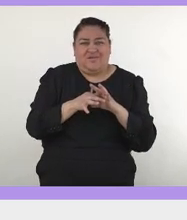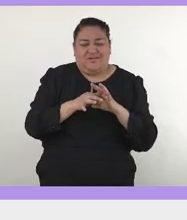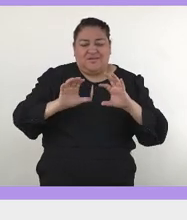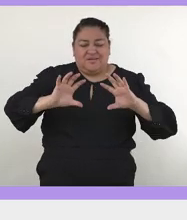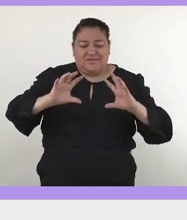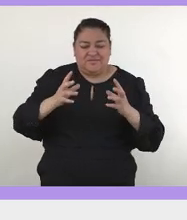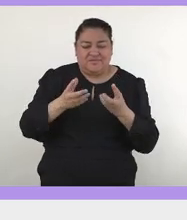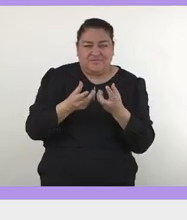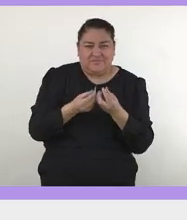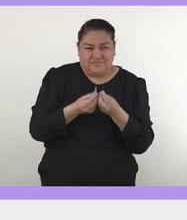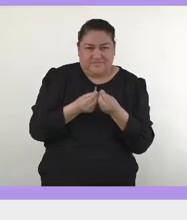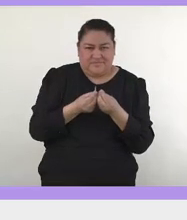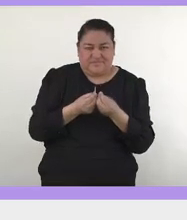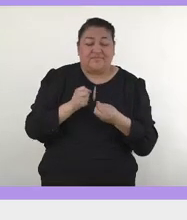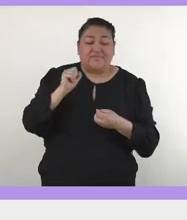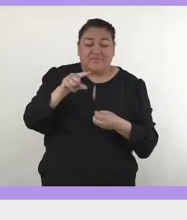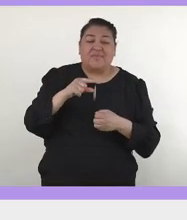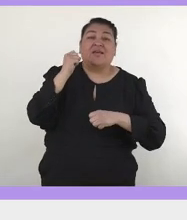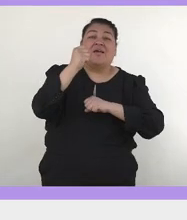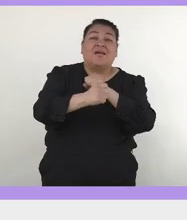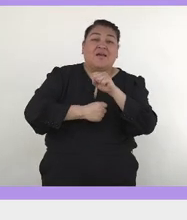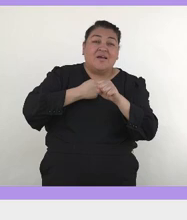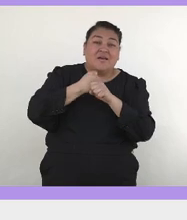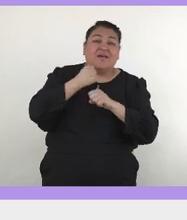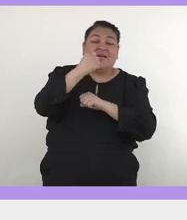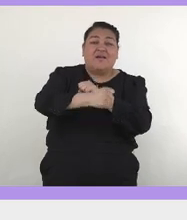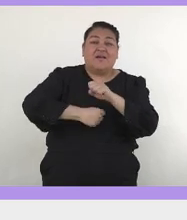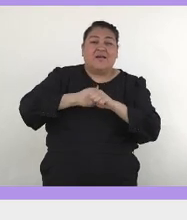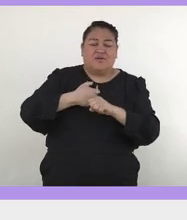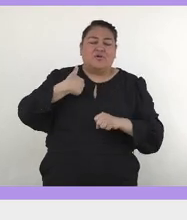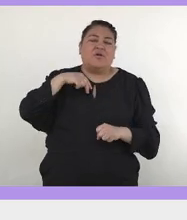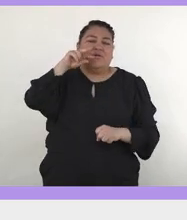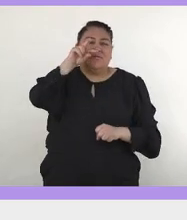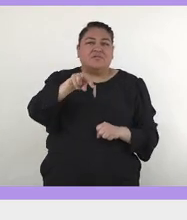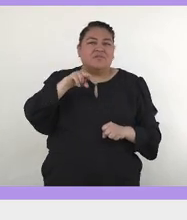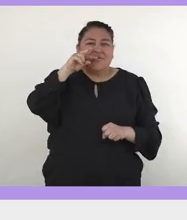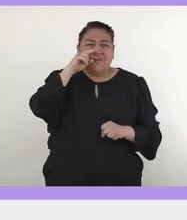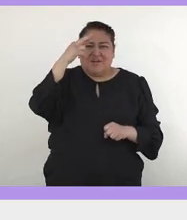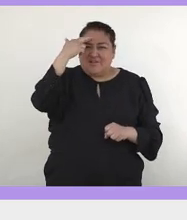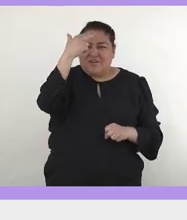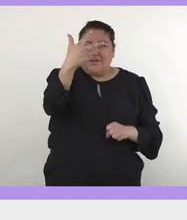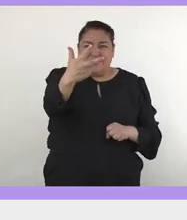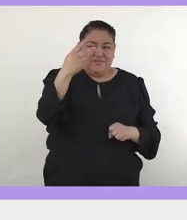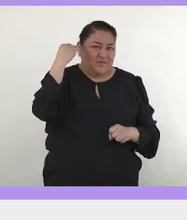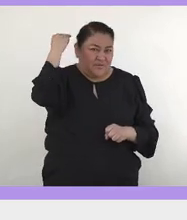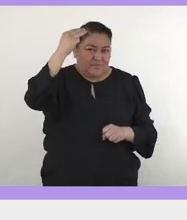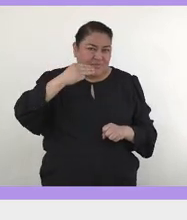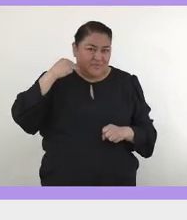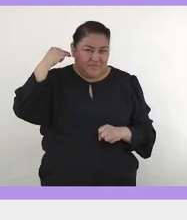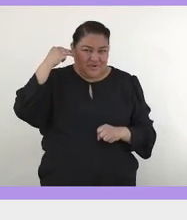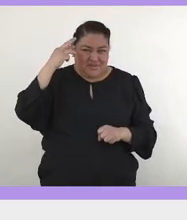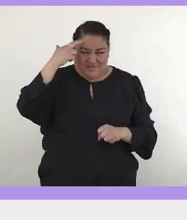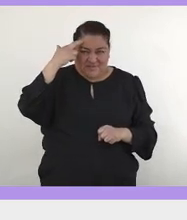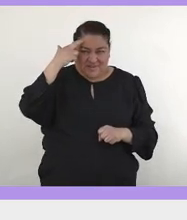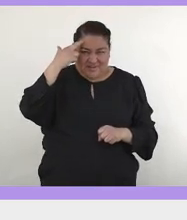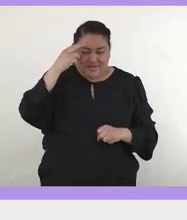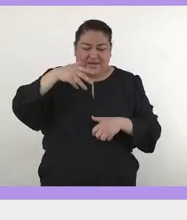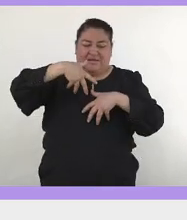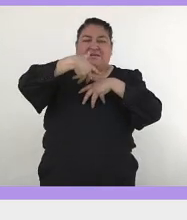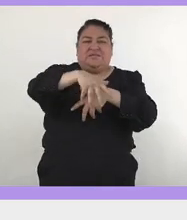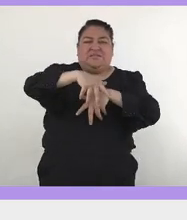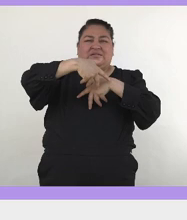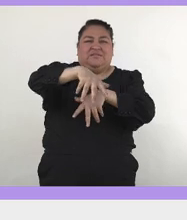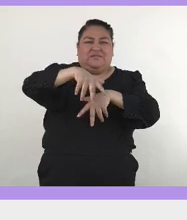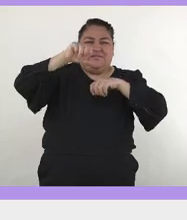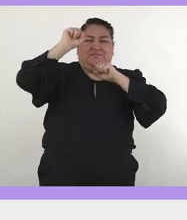Yo tengo varios años yendo a la marcha del 8M y las que han ido aquí, y las que han ido, porque también pueden ir chicos,